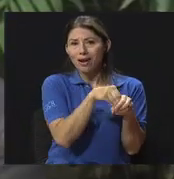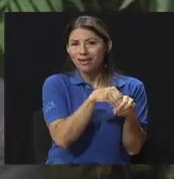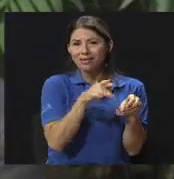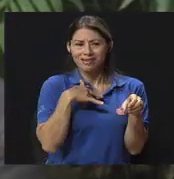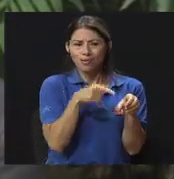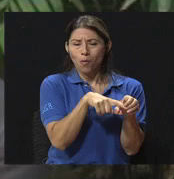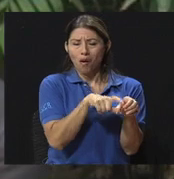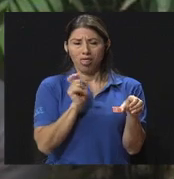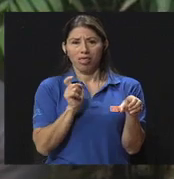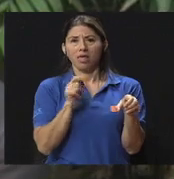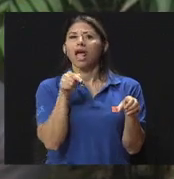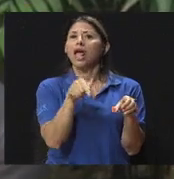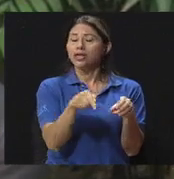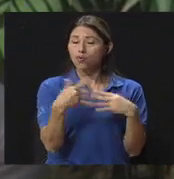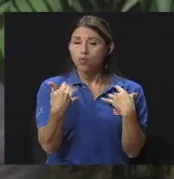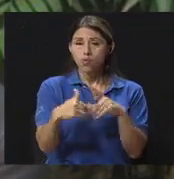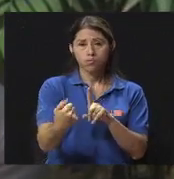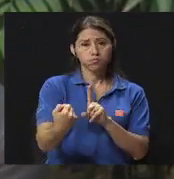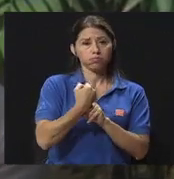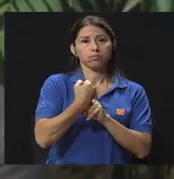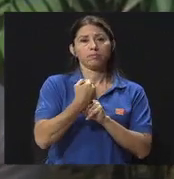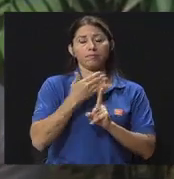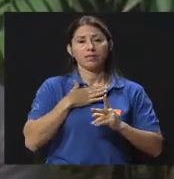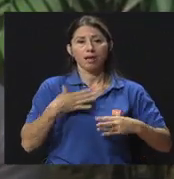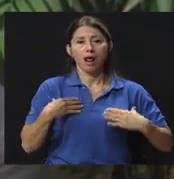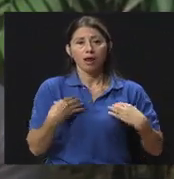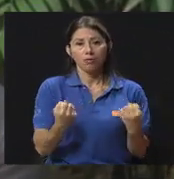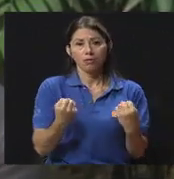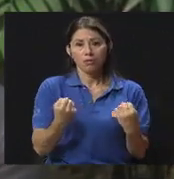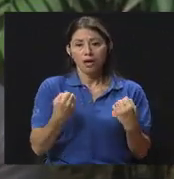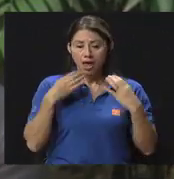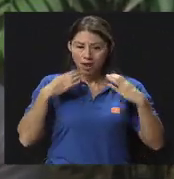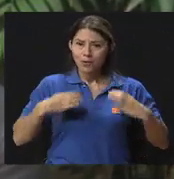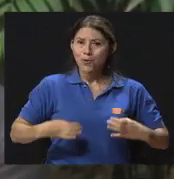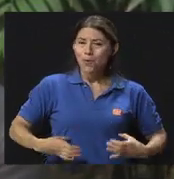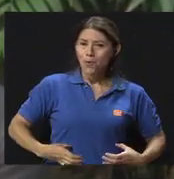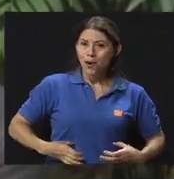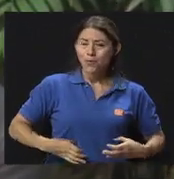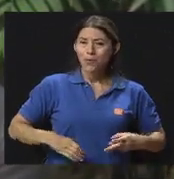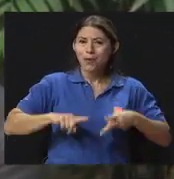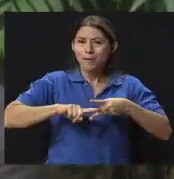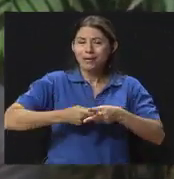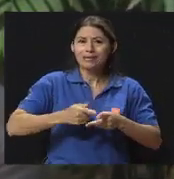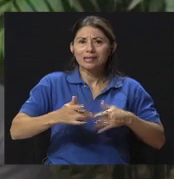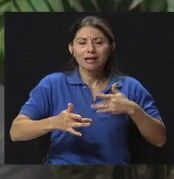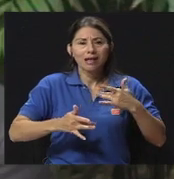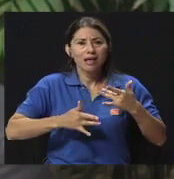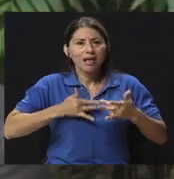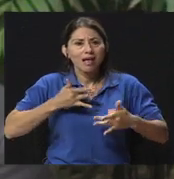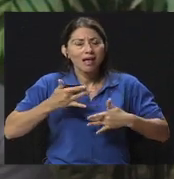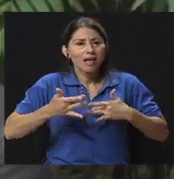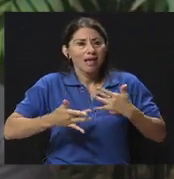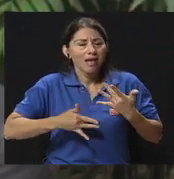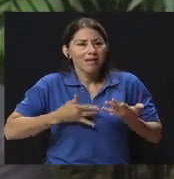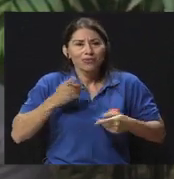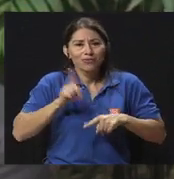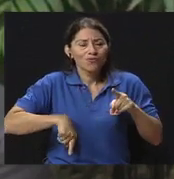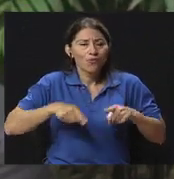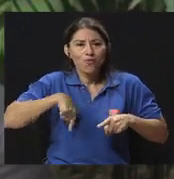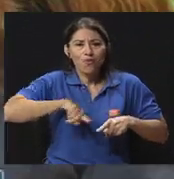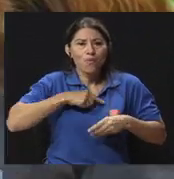clarísimo sobre mi salud. Y por supuesto que nuestro cuerpo empieza a crear síntomas a raíz de lo que a veces no podemos expresar.